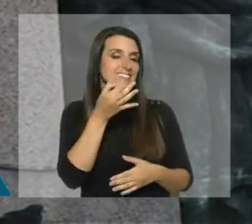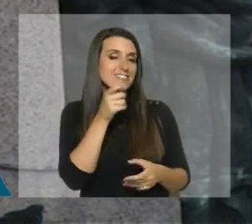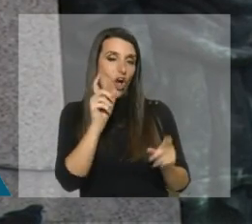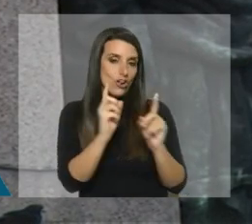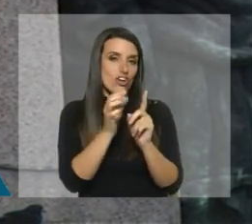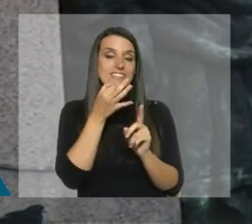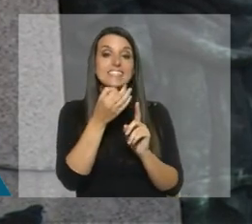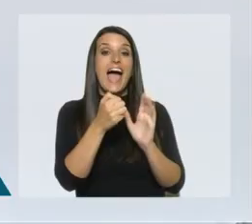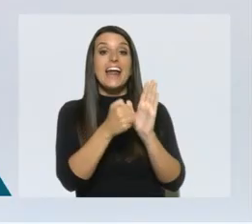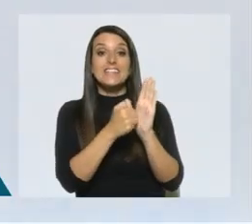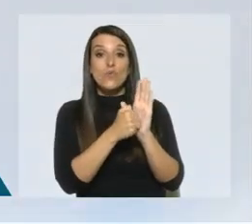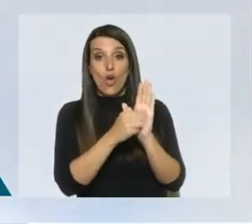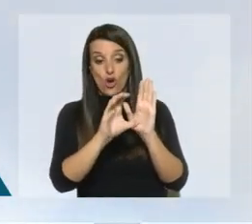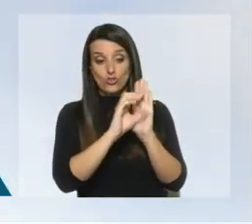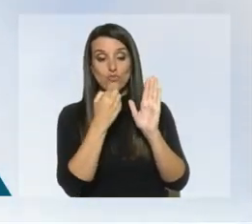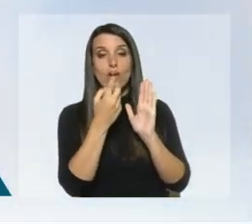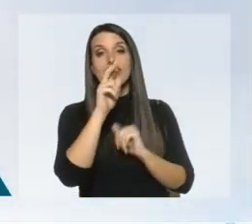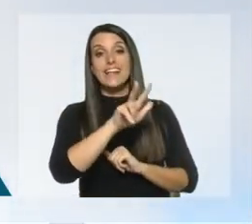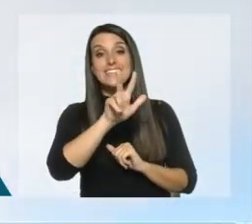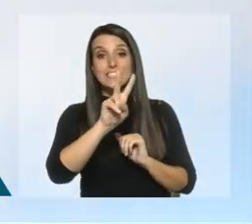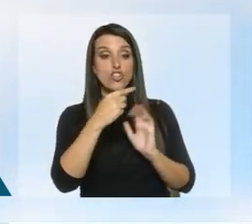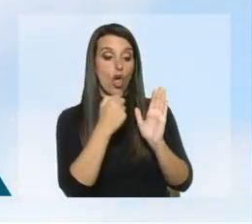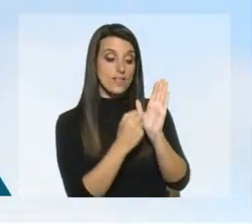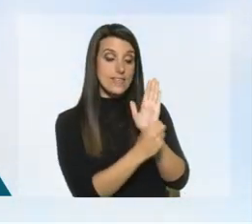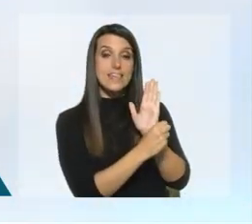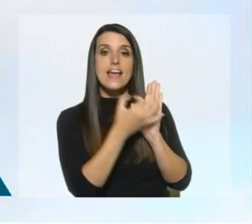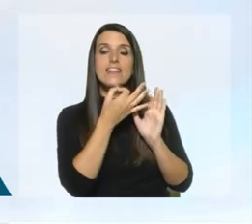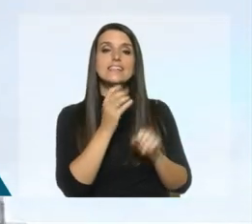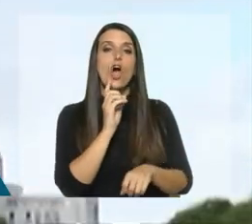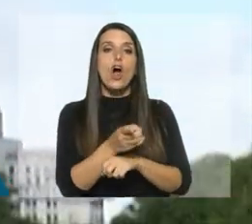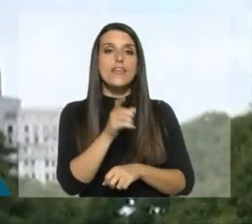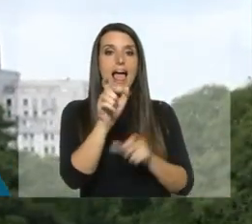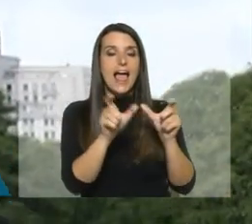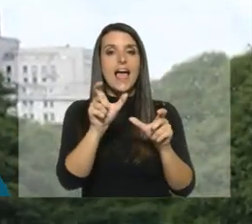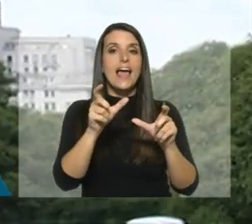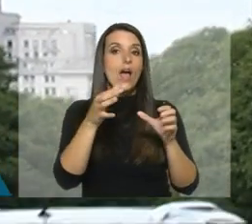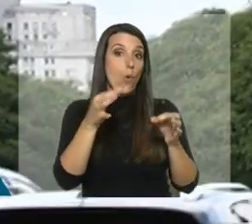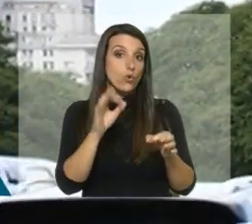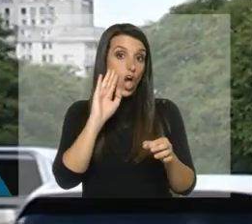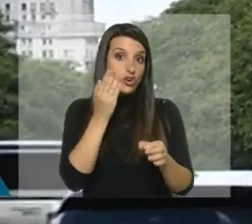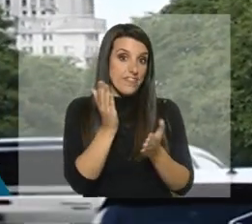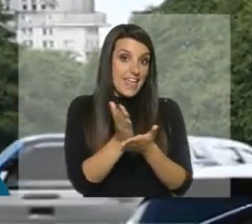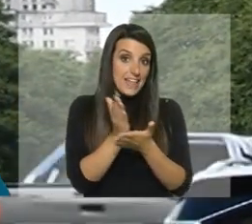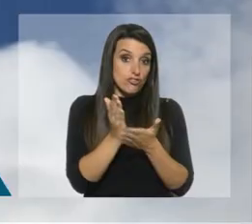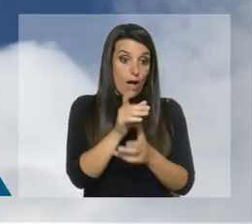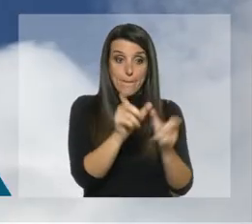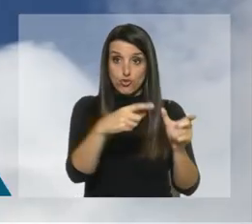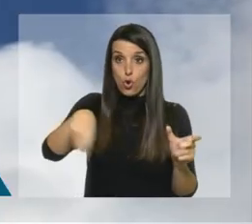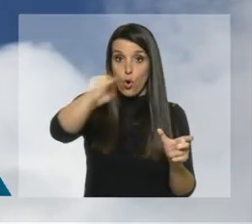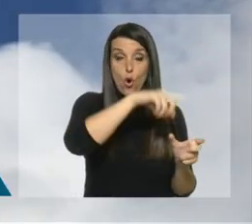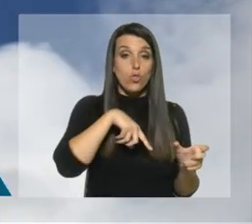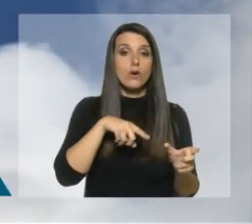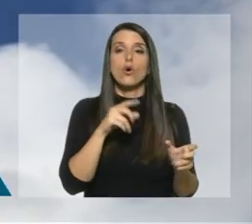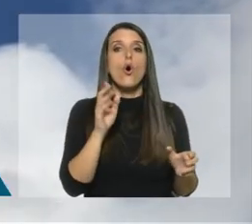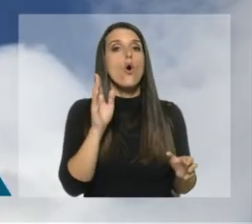artículo de nuestra Constitución, el 332, ordena que los preceptos de la Carta que reconocen derechos a los individuos no